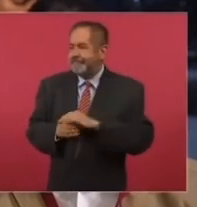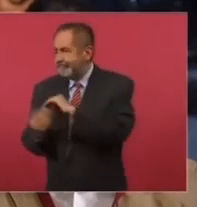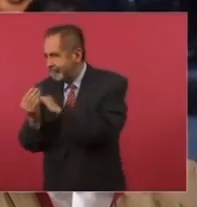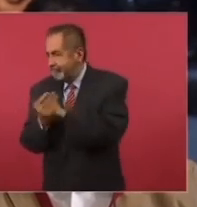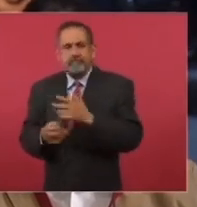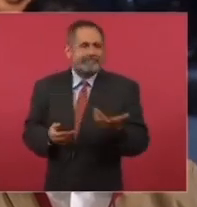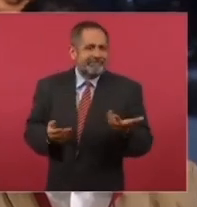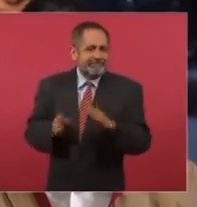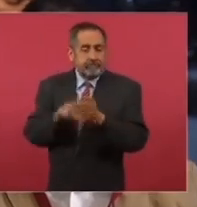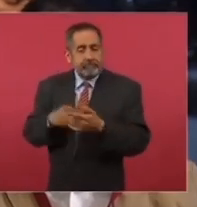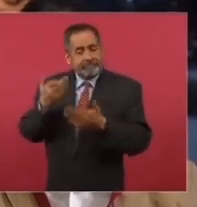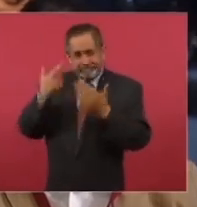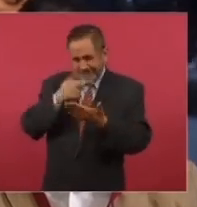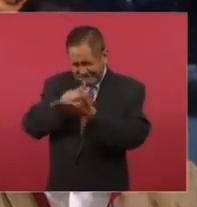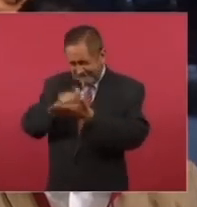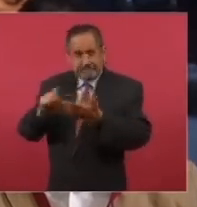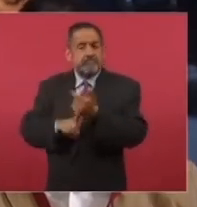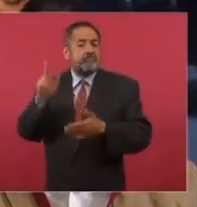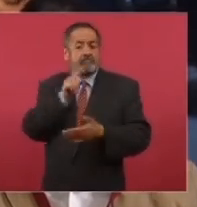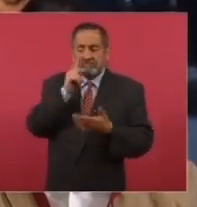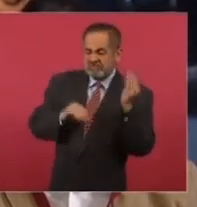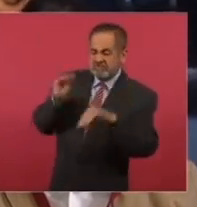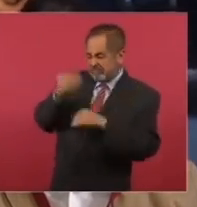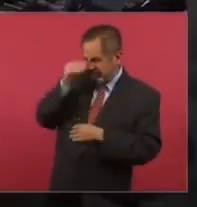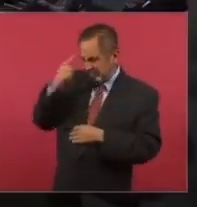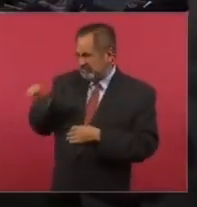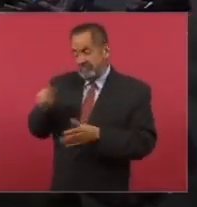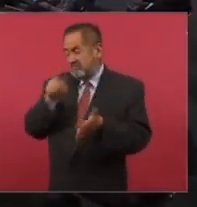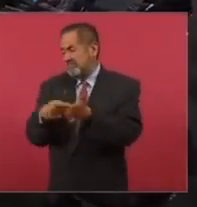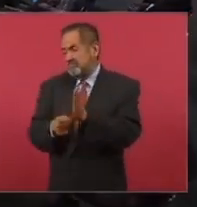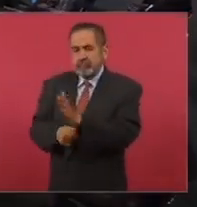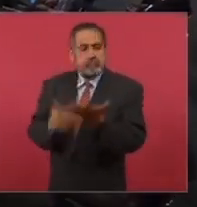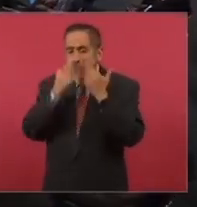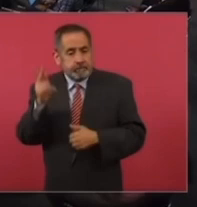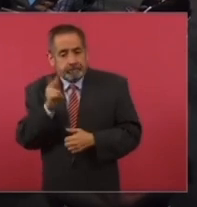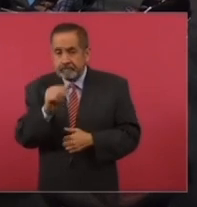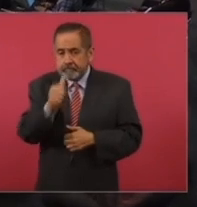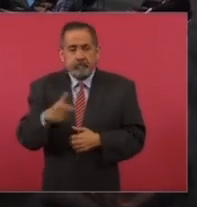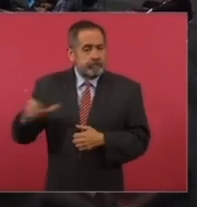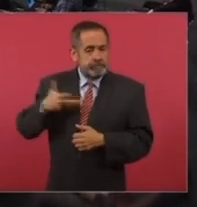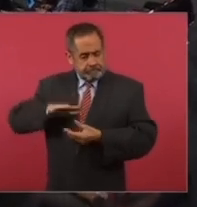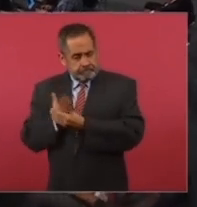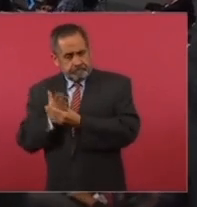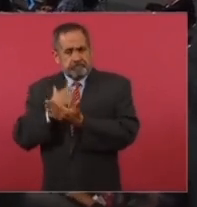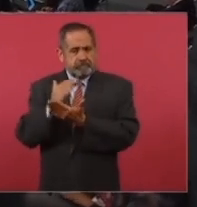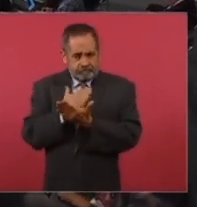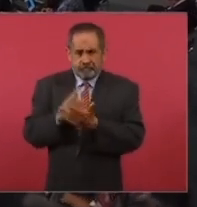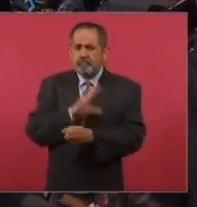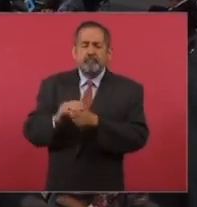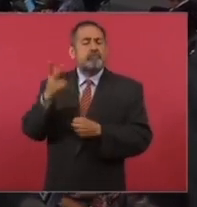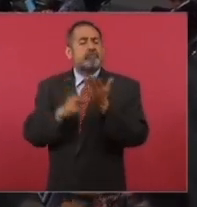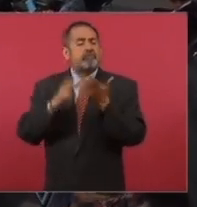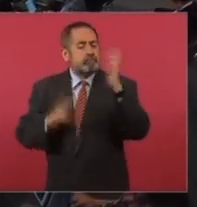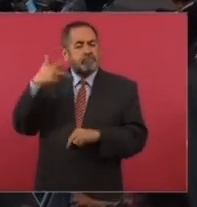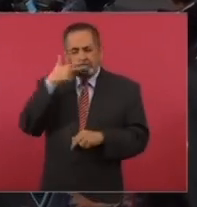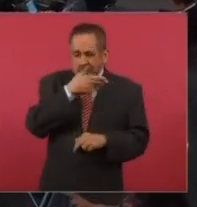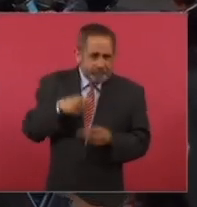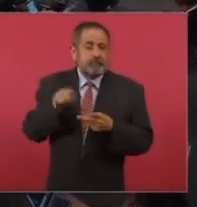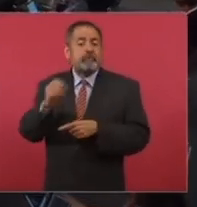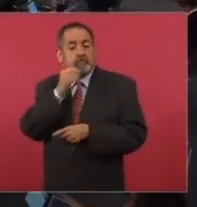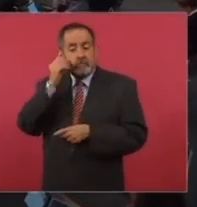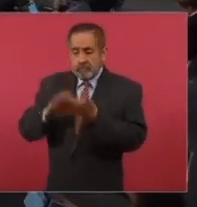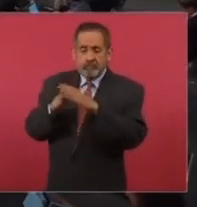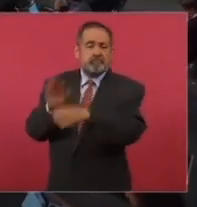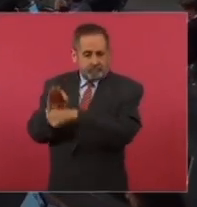quién va a decidir eso? Si le asiste la razón a este individuo o no le asiste la razón. Pues, Obrador,